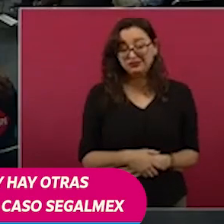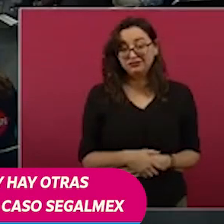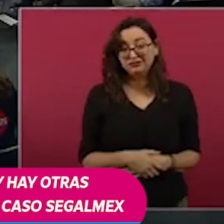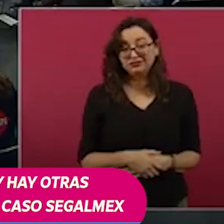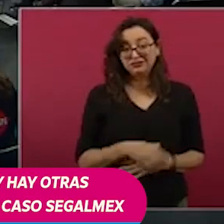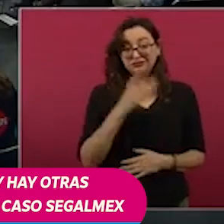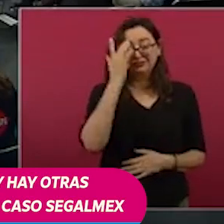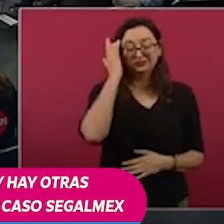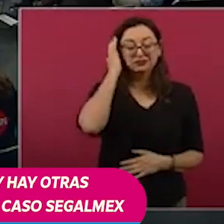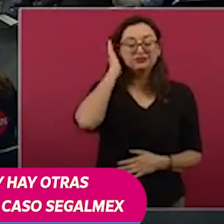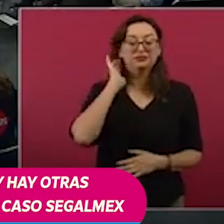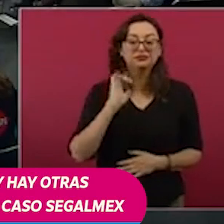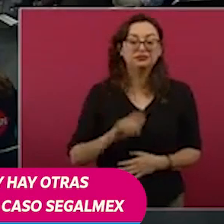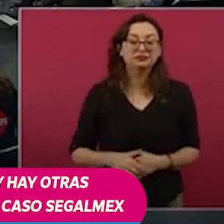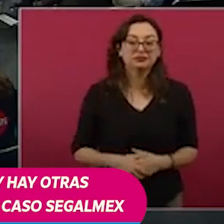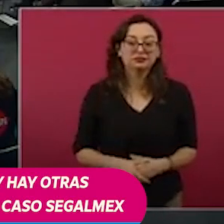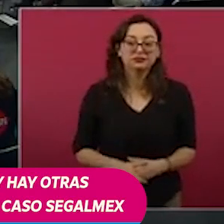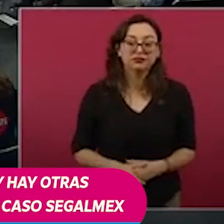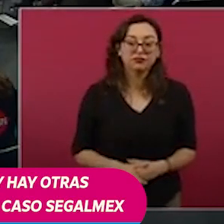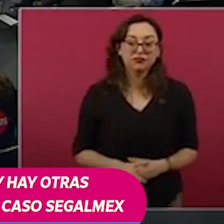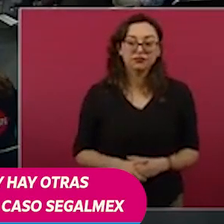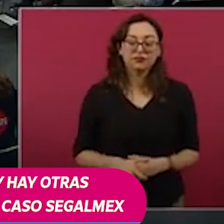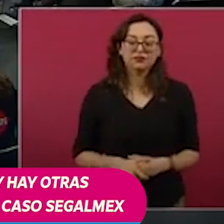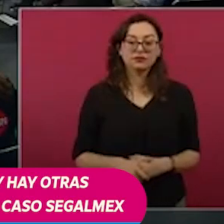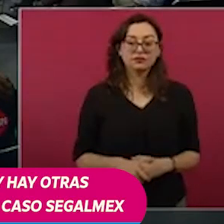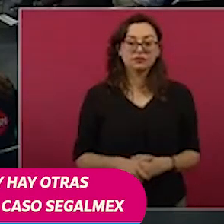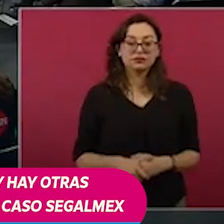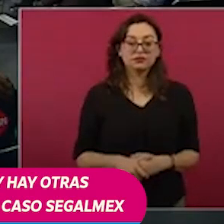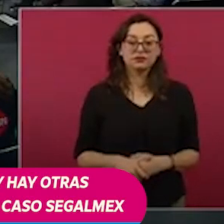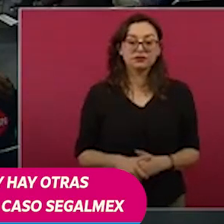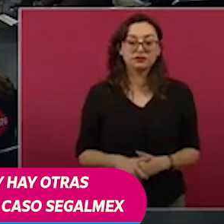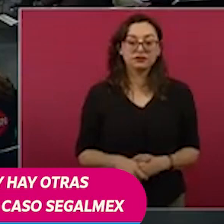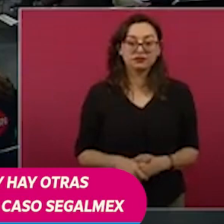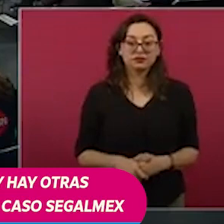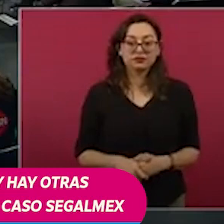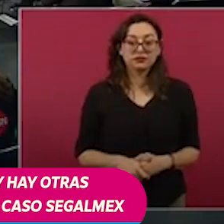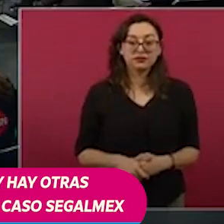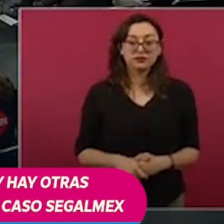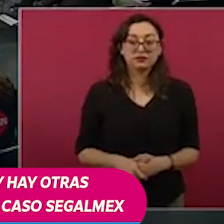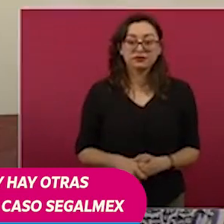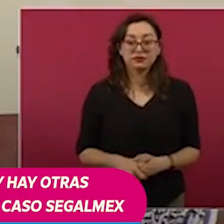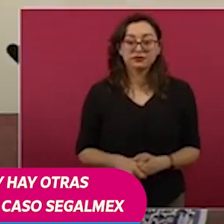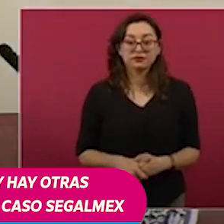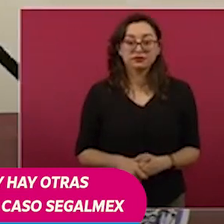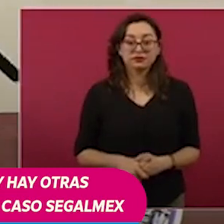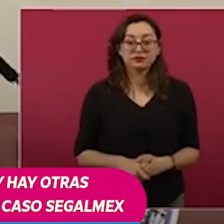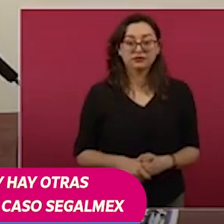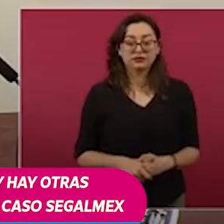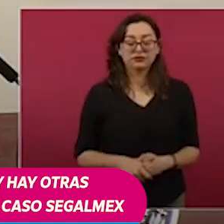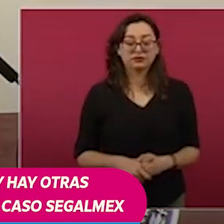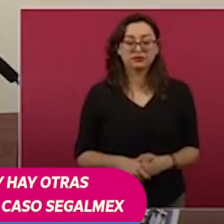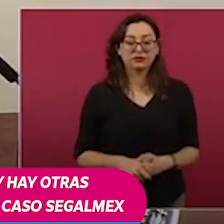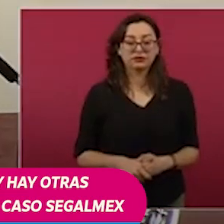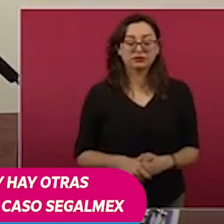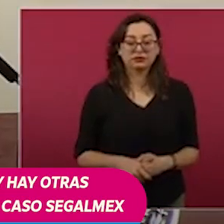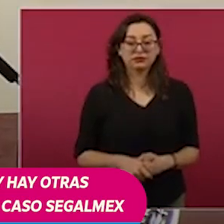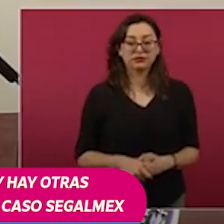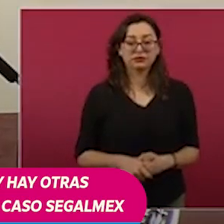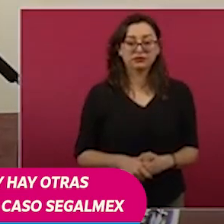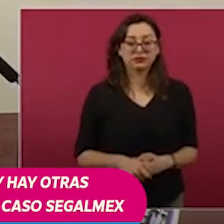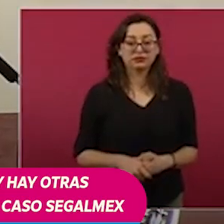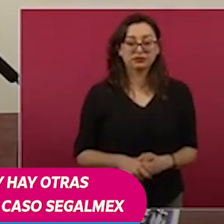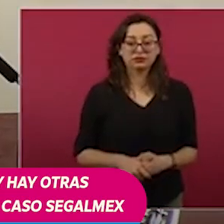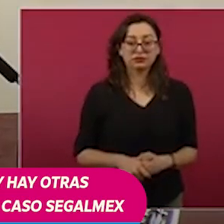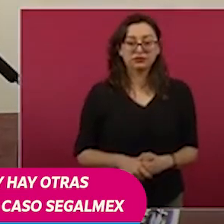de este periódico